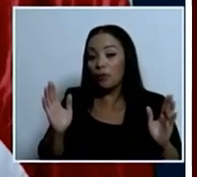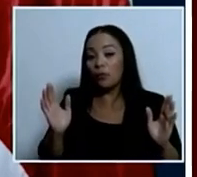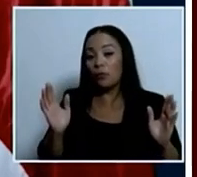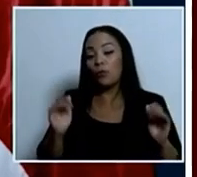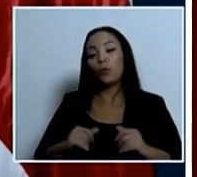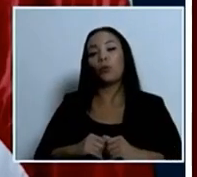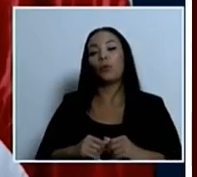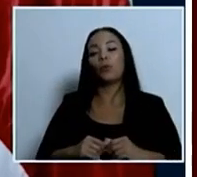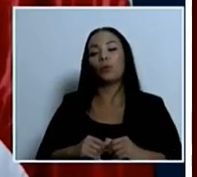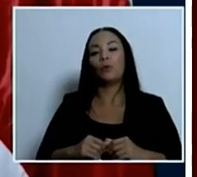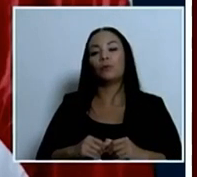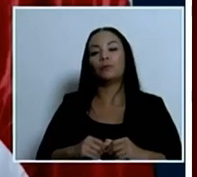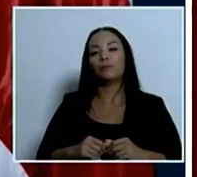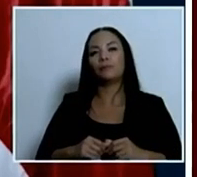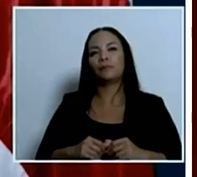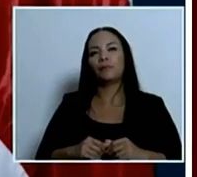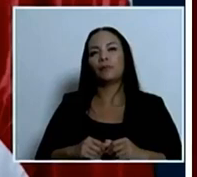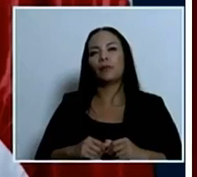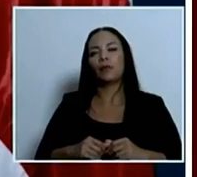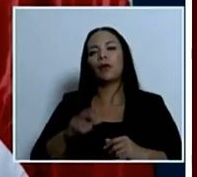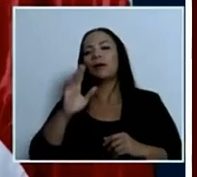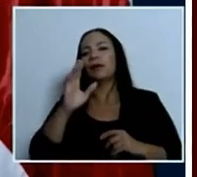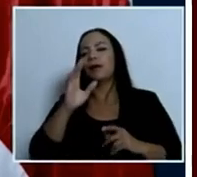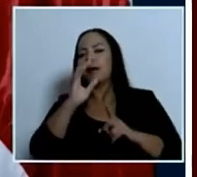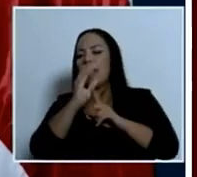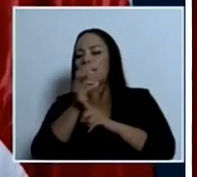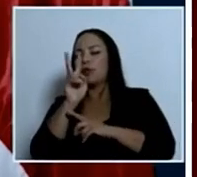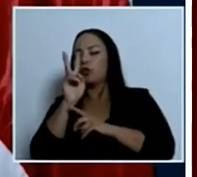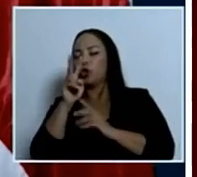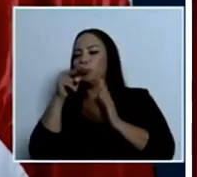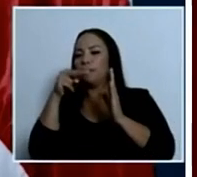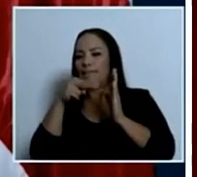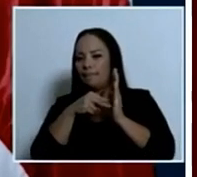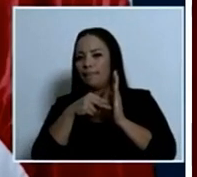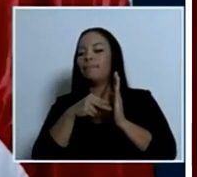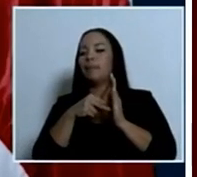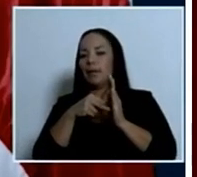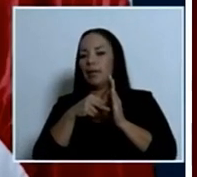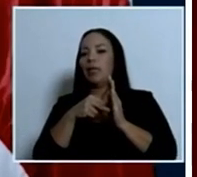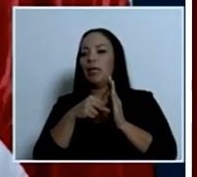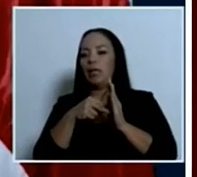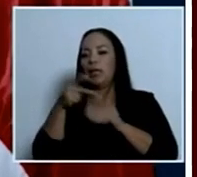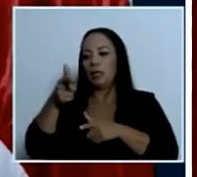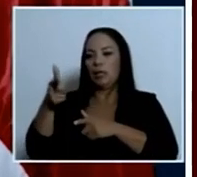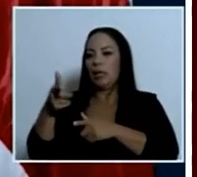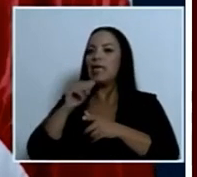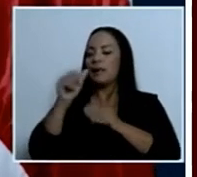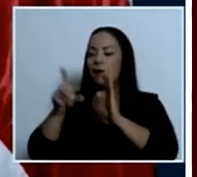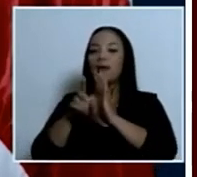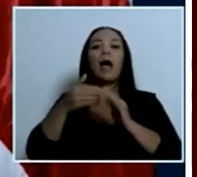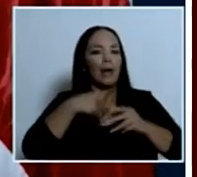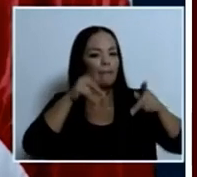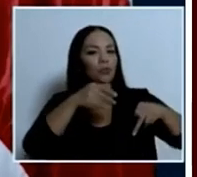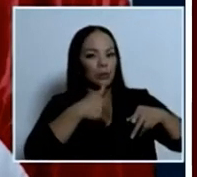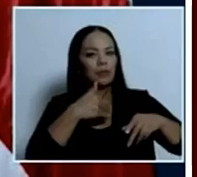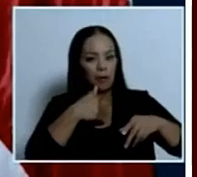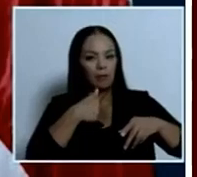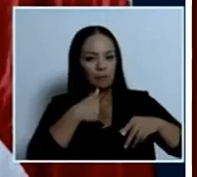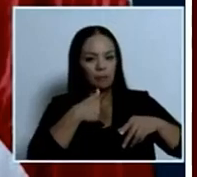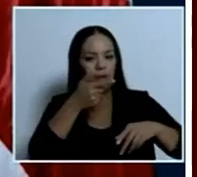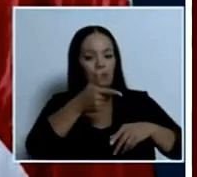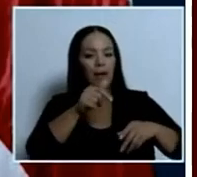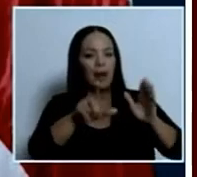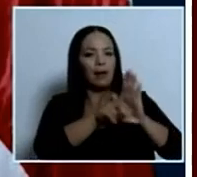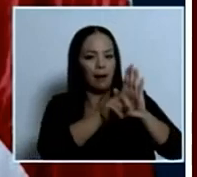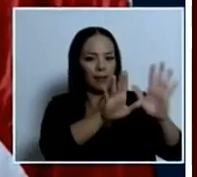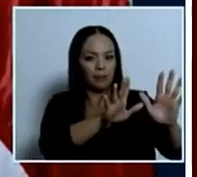por cada doce mil por cada dos mil decomisos de armas ilegales porque hay gente que tiene su arma legalmente a